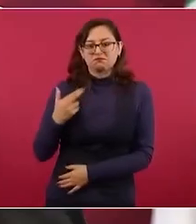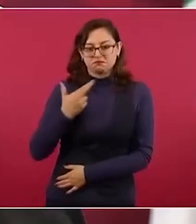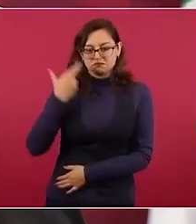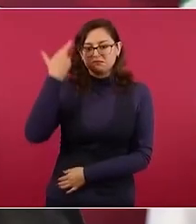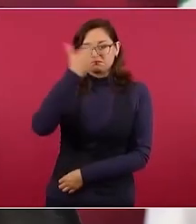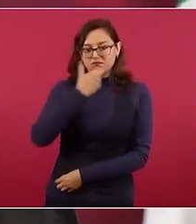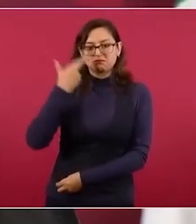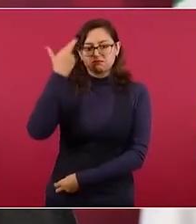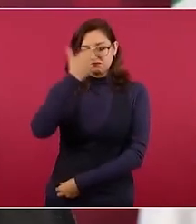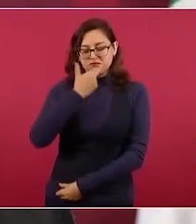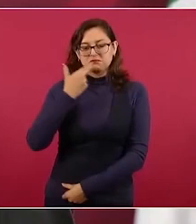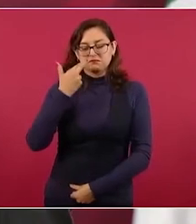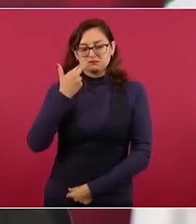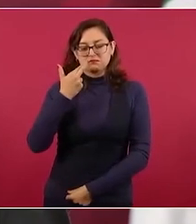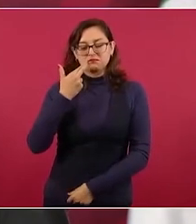Tren